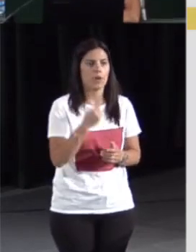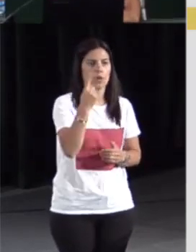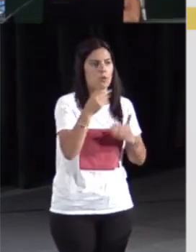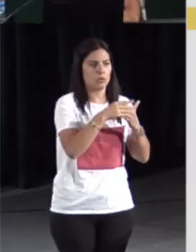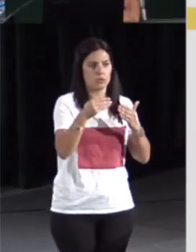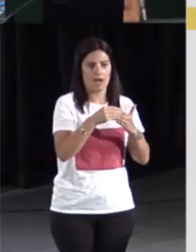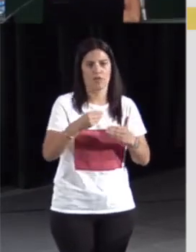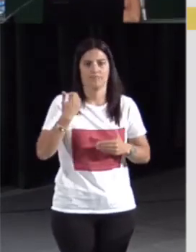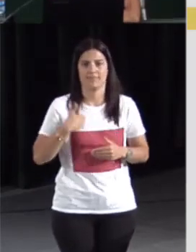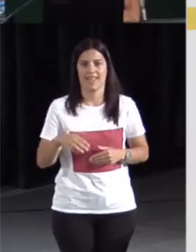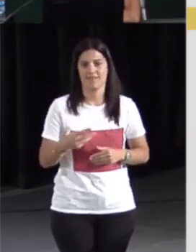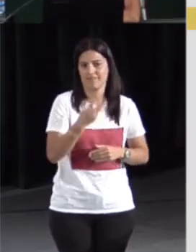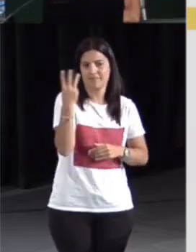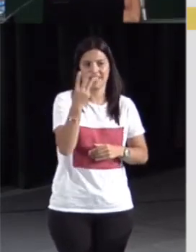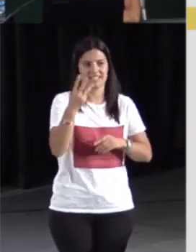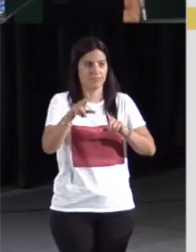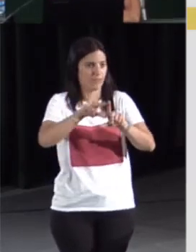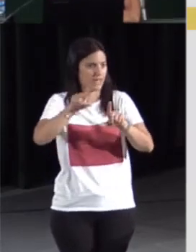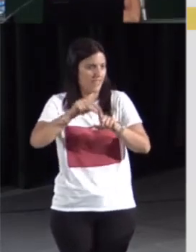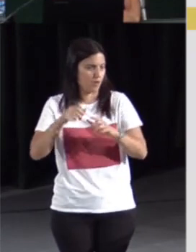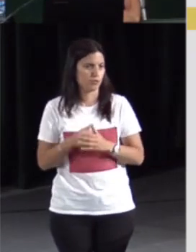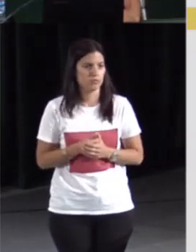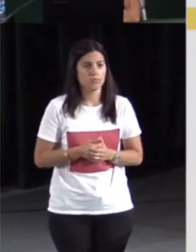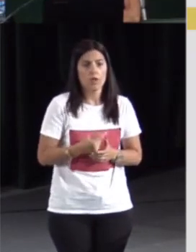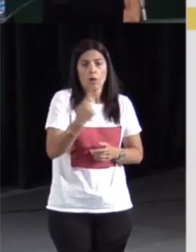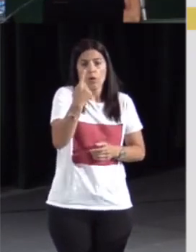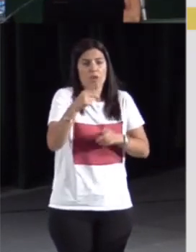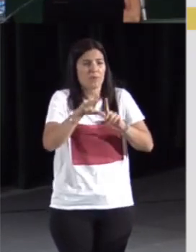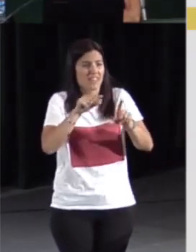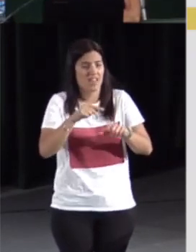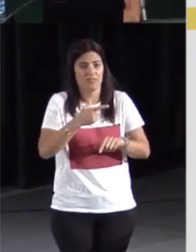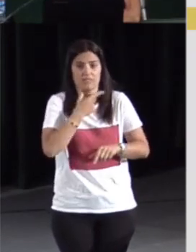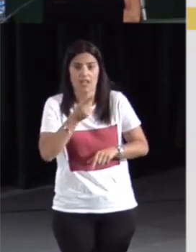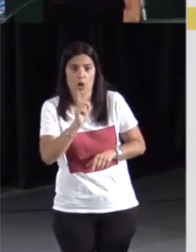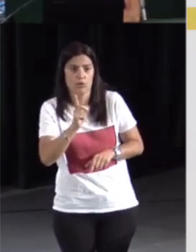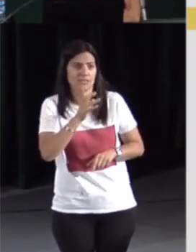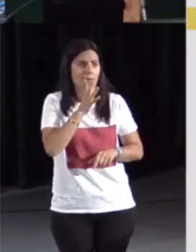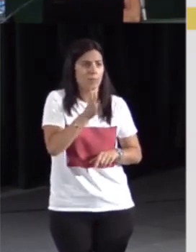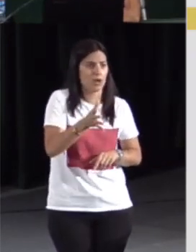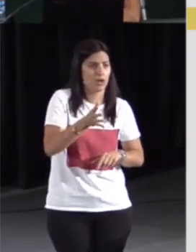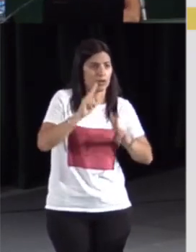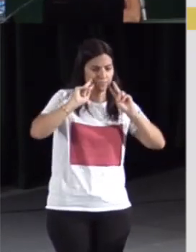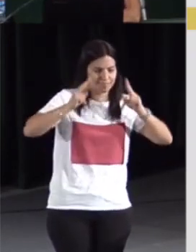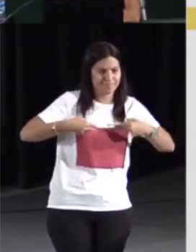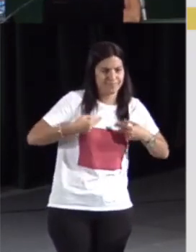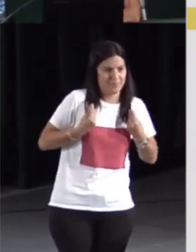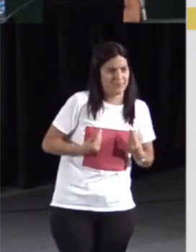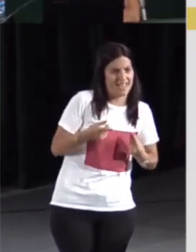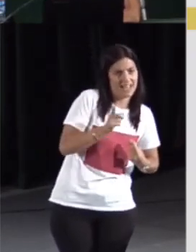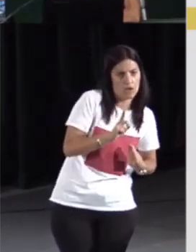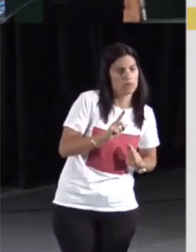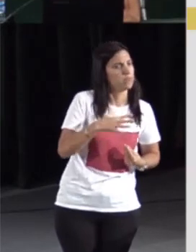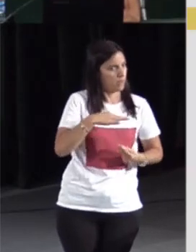informante que ha grabado tres discursos y que nos ha autorizado a publicarlos, pero no se siente cómoda con un vídeo, pues en este caso